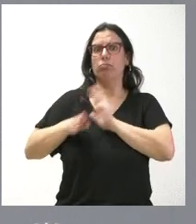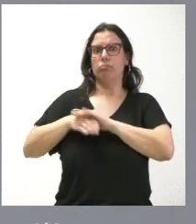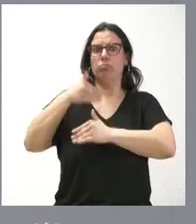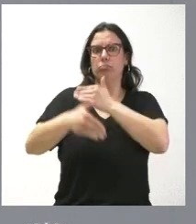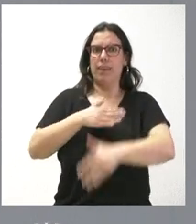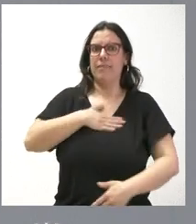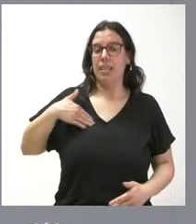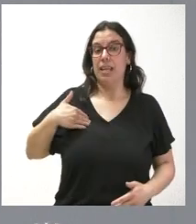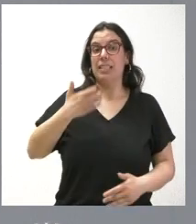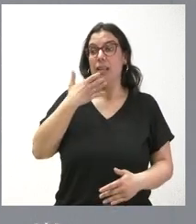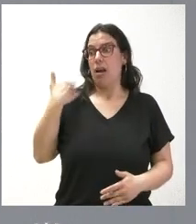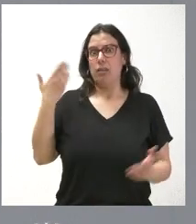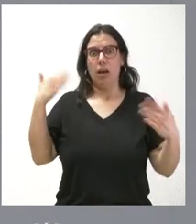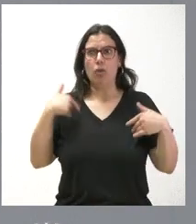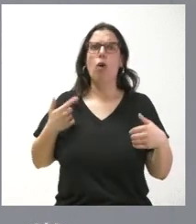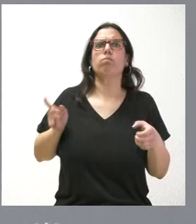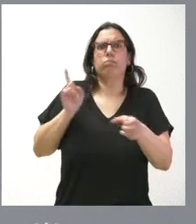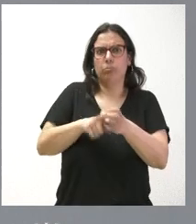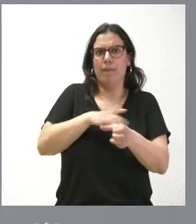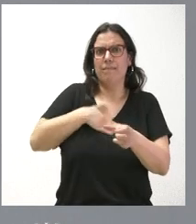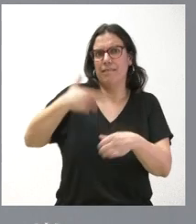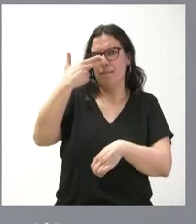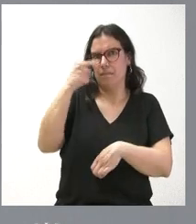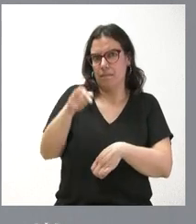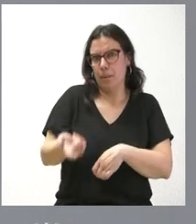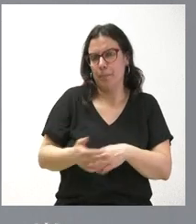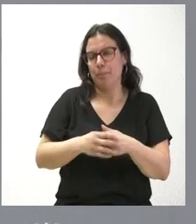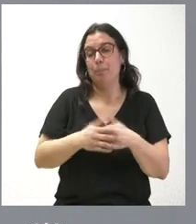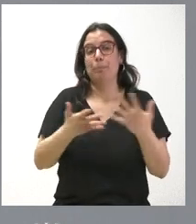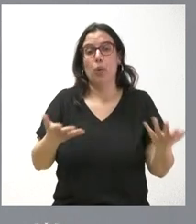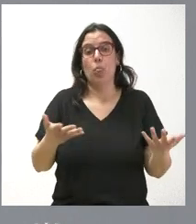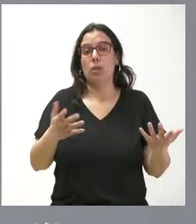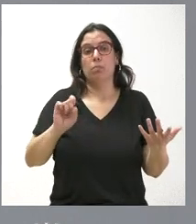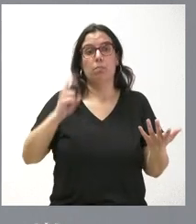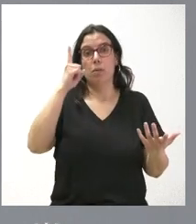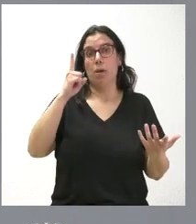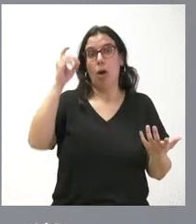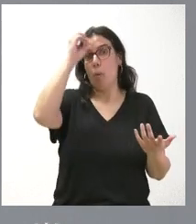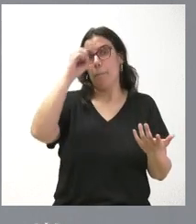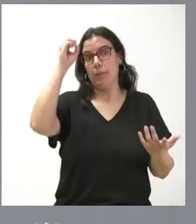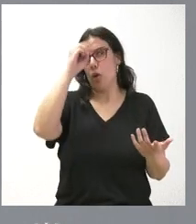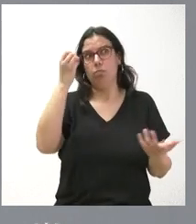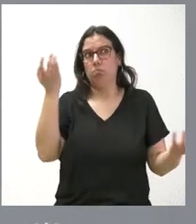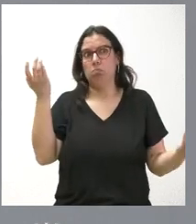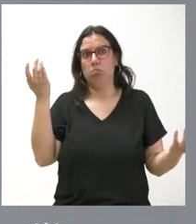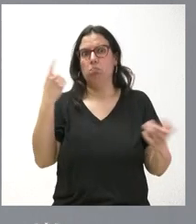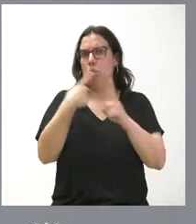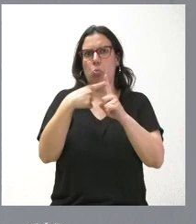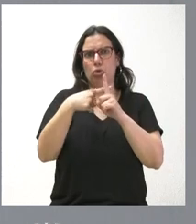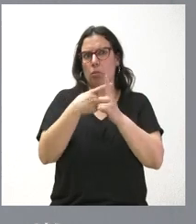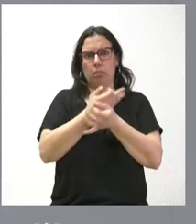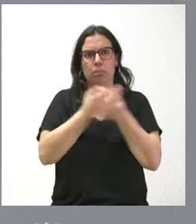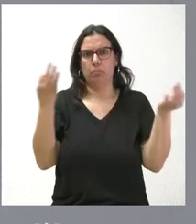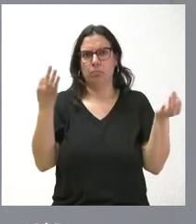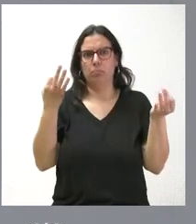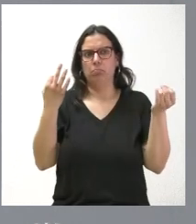y quien no estaba en el primer momento, pues quiere incorporarse a él. Por tanto, la primera valoración es de positividad en